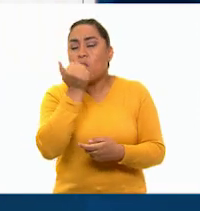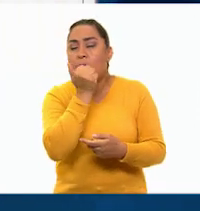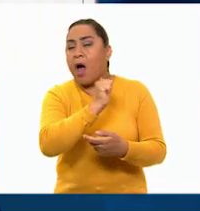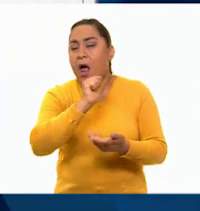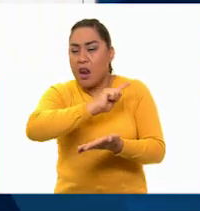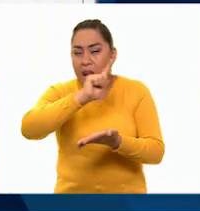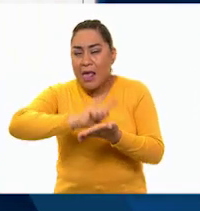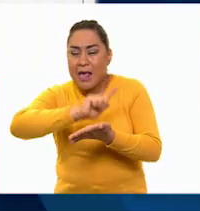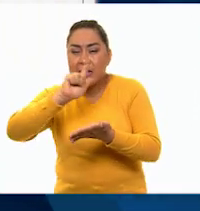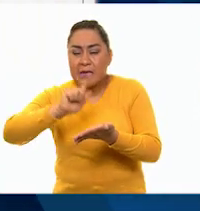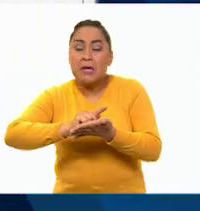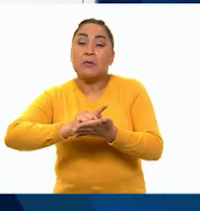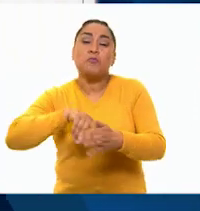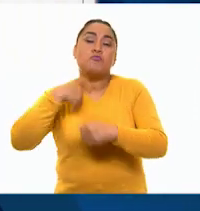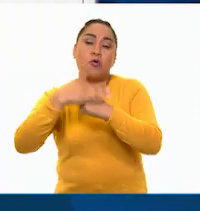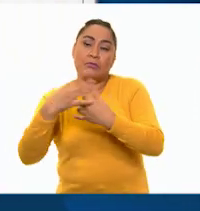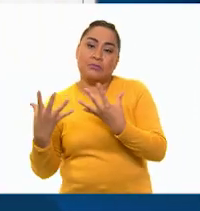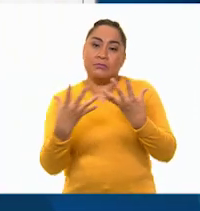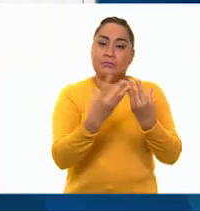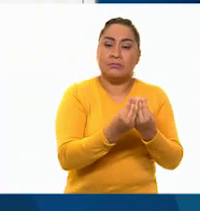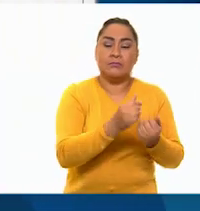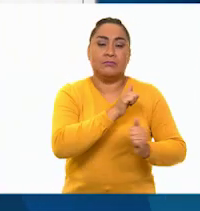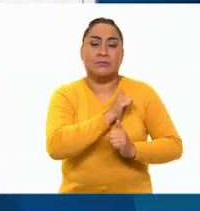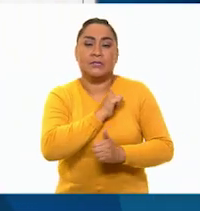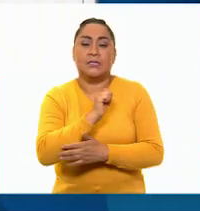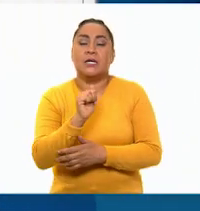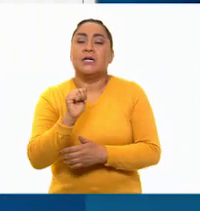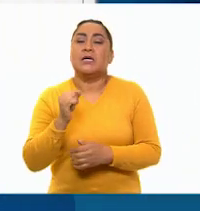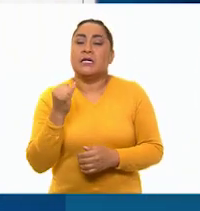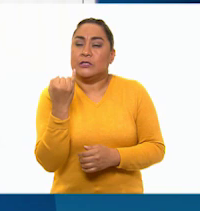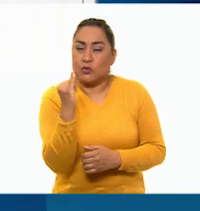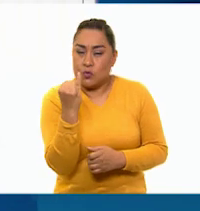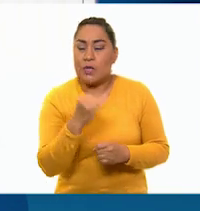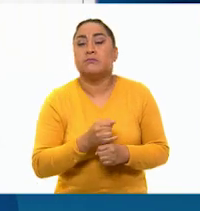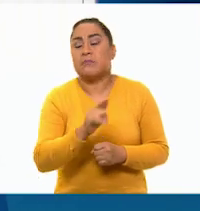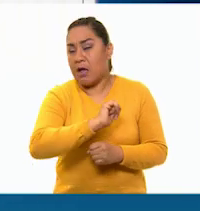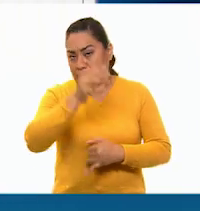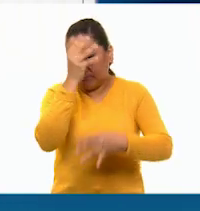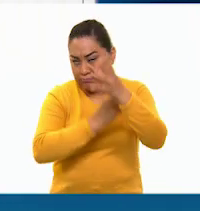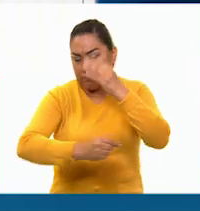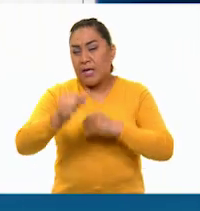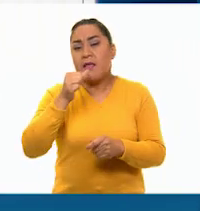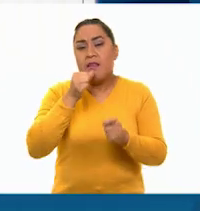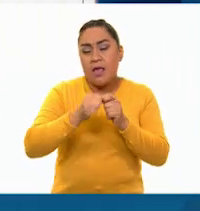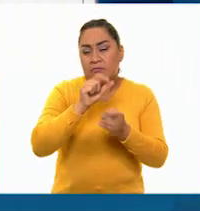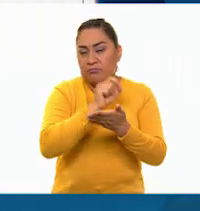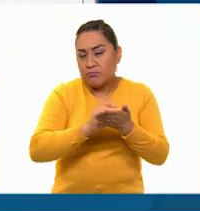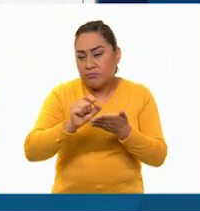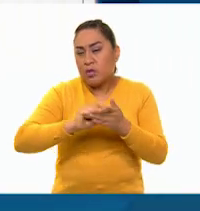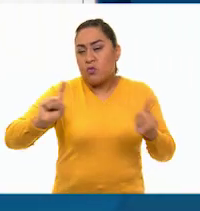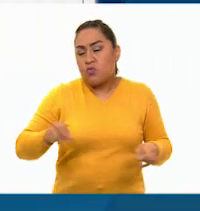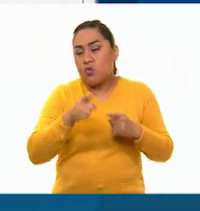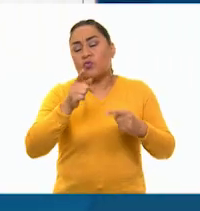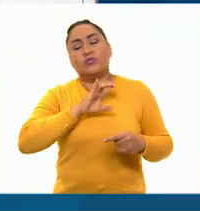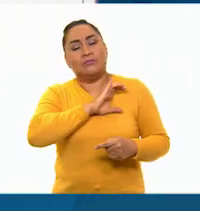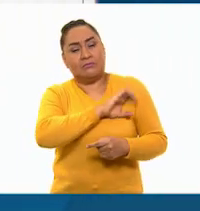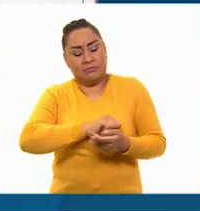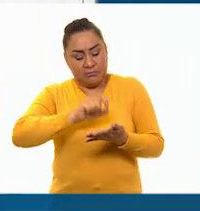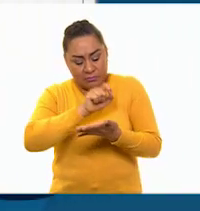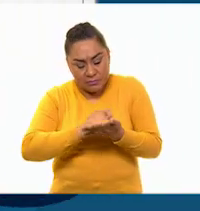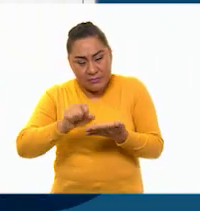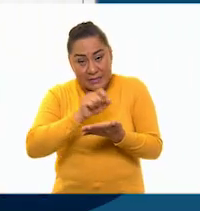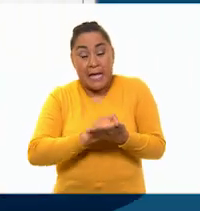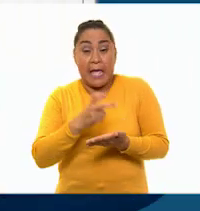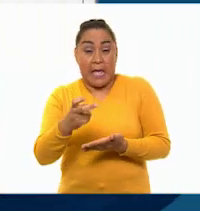quien pronto se uniría a los insurgentes. Educada en las letras, las artes y la música y entusiasmada por la lectura y la escritura, la